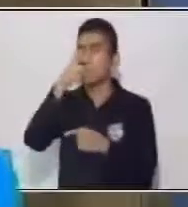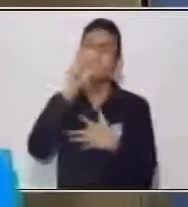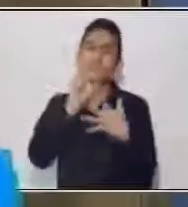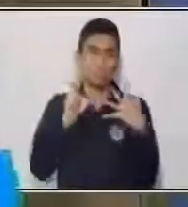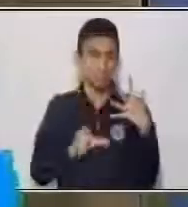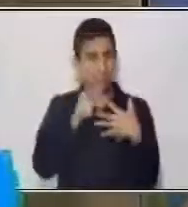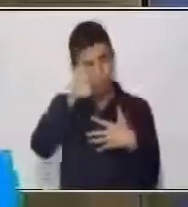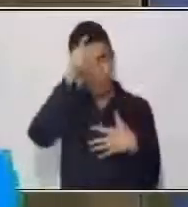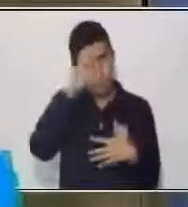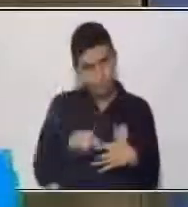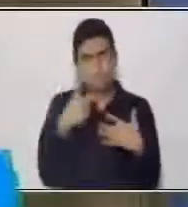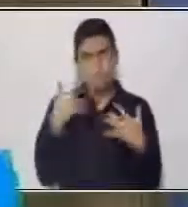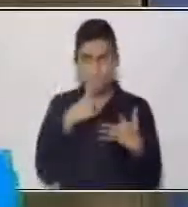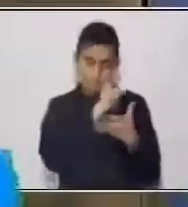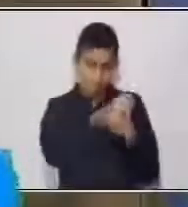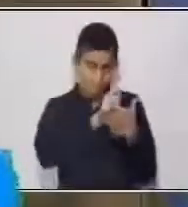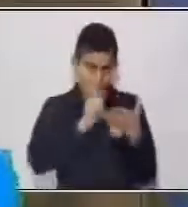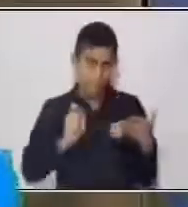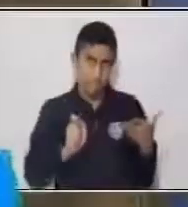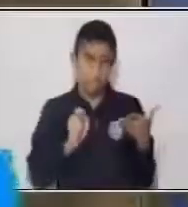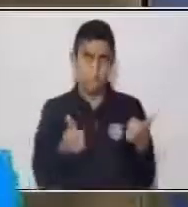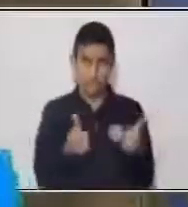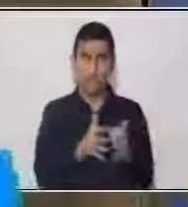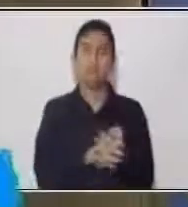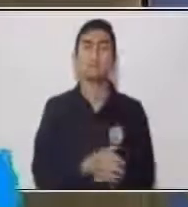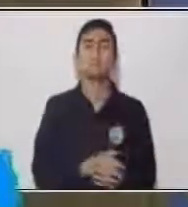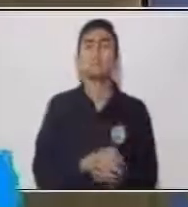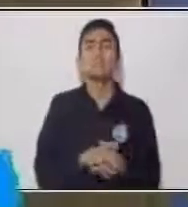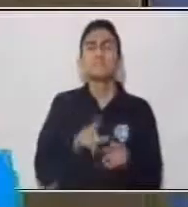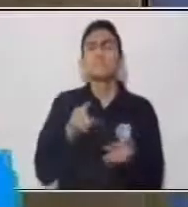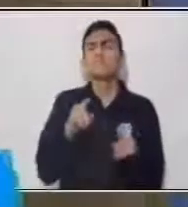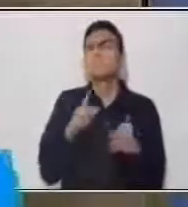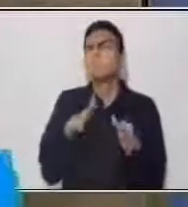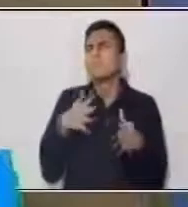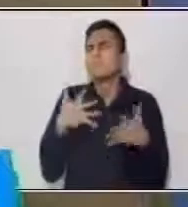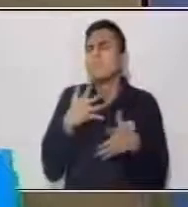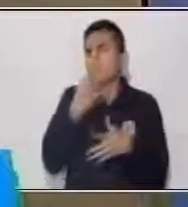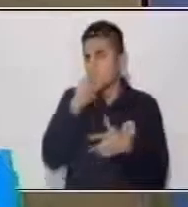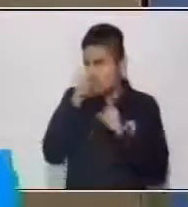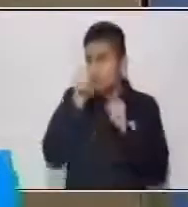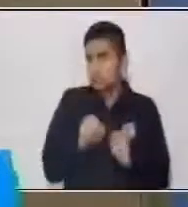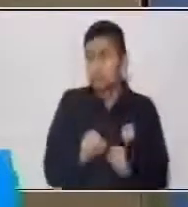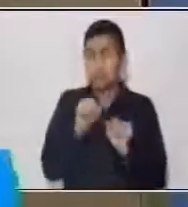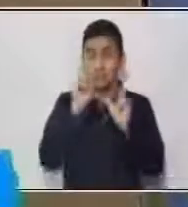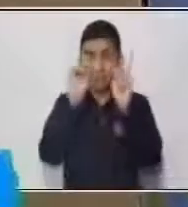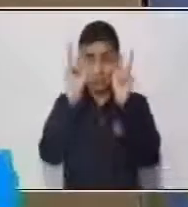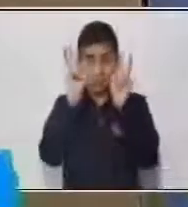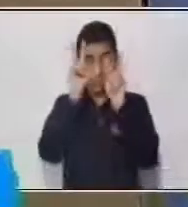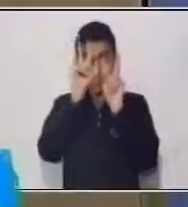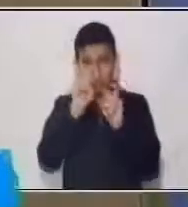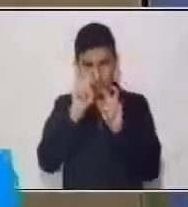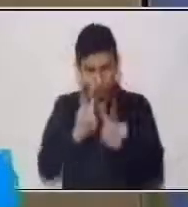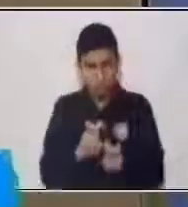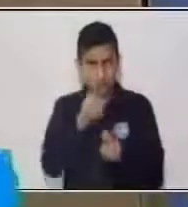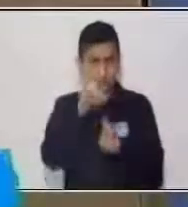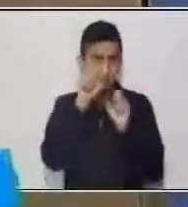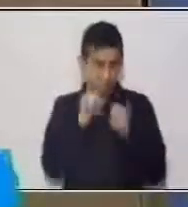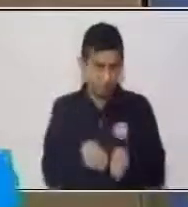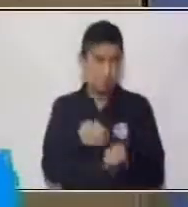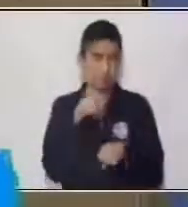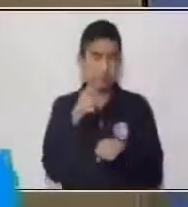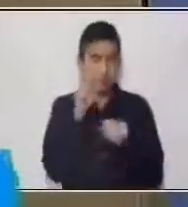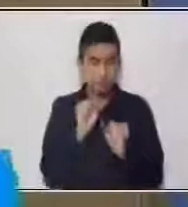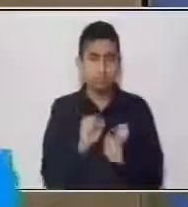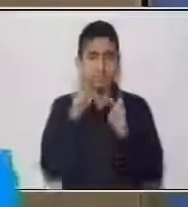debo de ir anotando. Posteriormente, eso me va a llevar a una investigación. Entonces, como vi esa diferencia, yo voy a